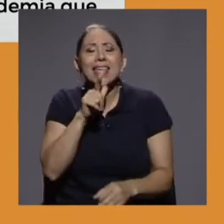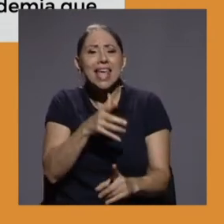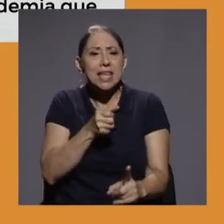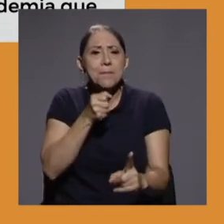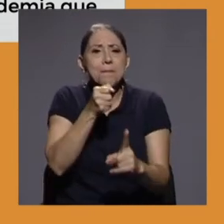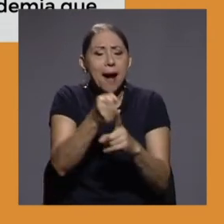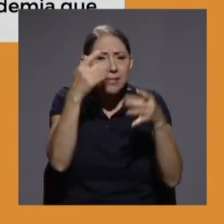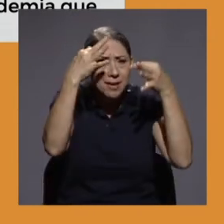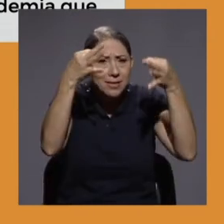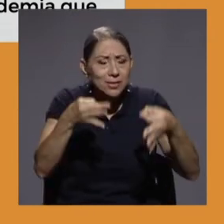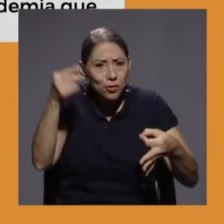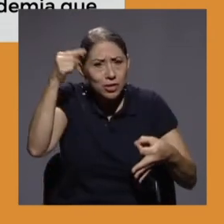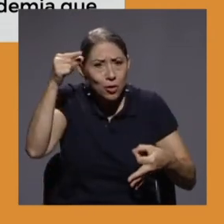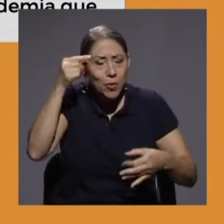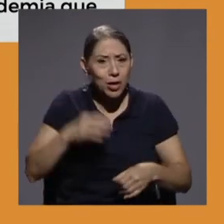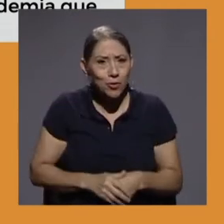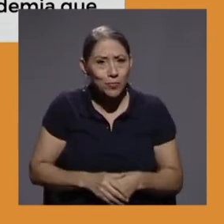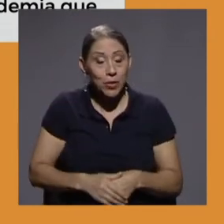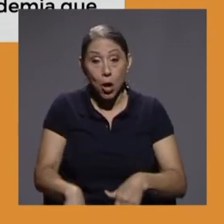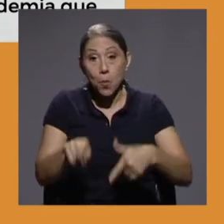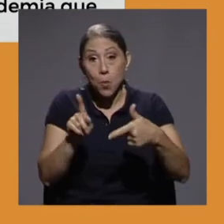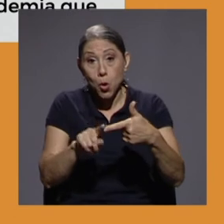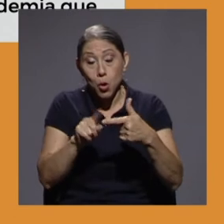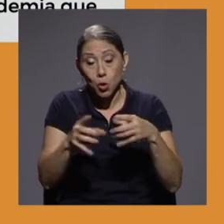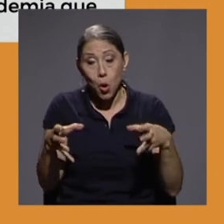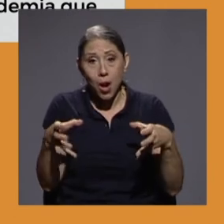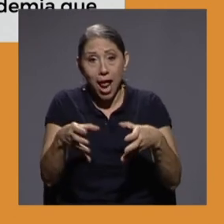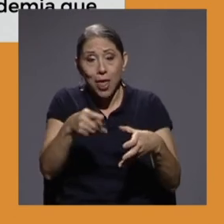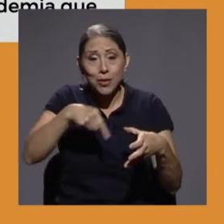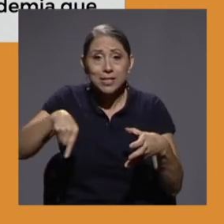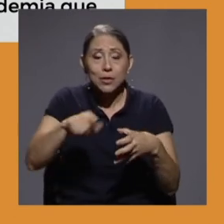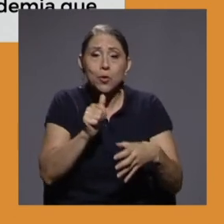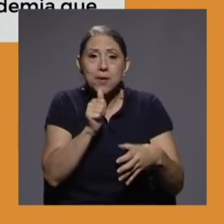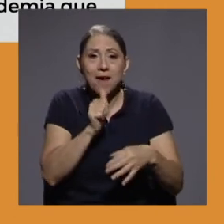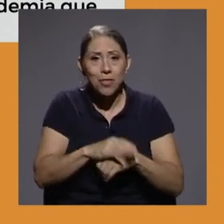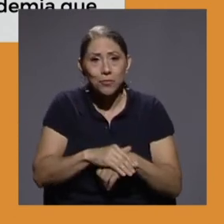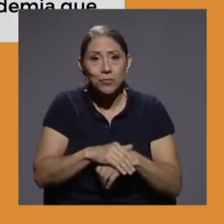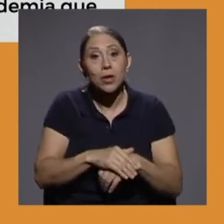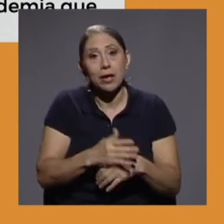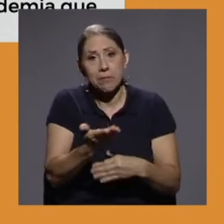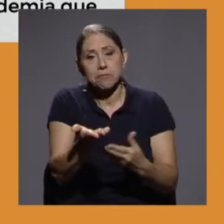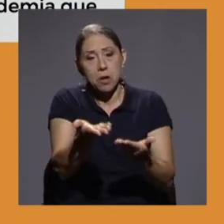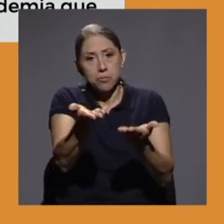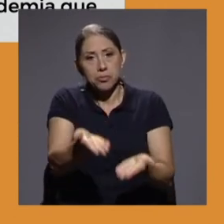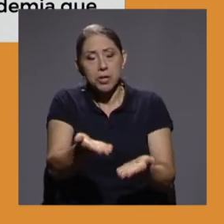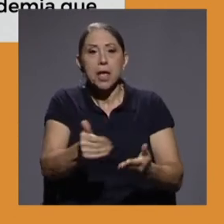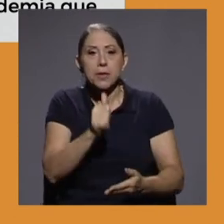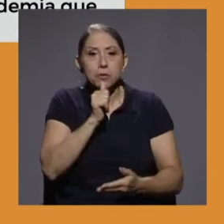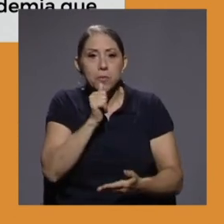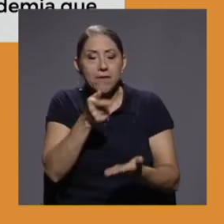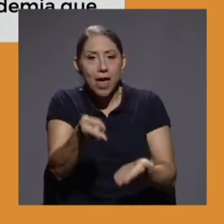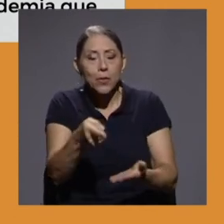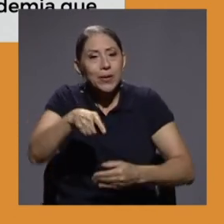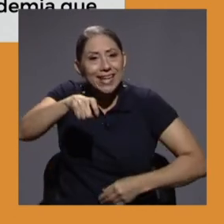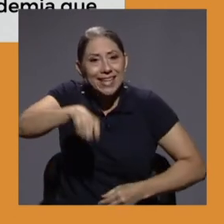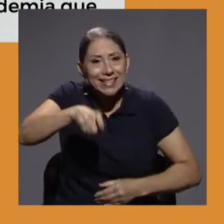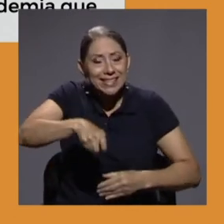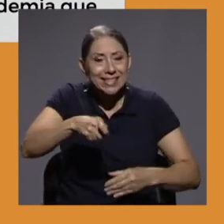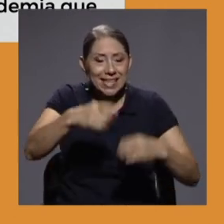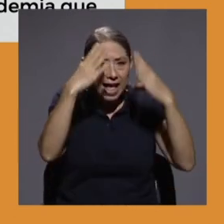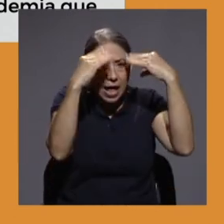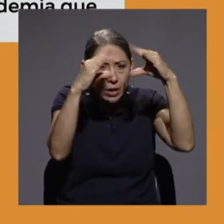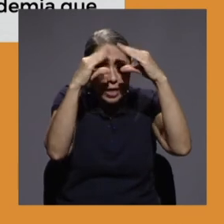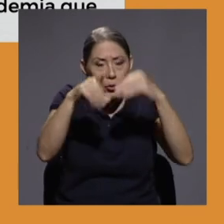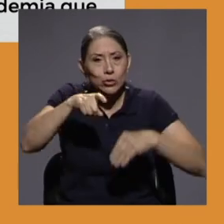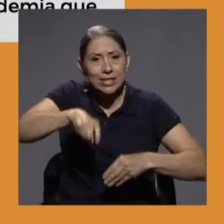las decisiones que estaba tomando el gobierno. Por otro lado, teníamos el sector privado o tenemos el sector privado que necesita los datos, la